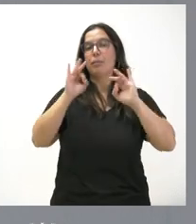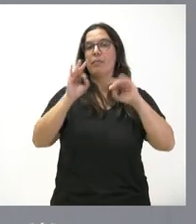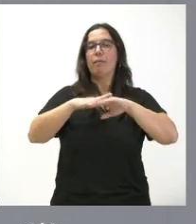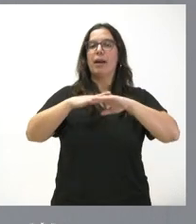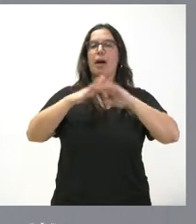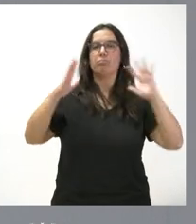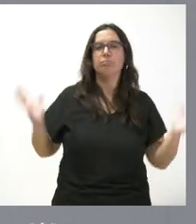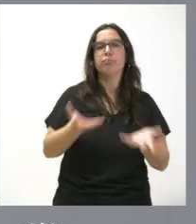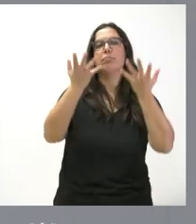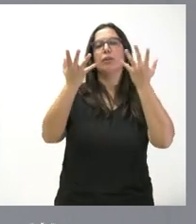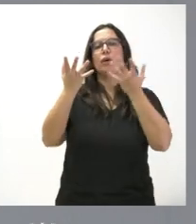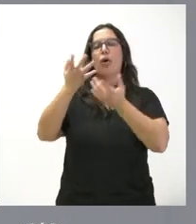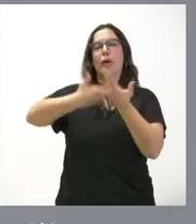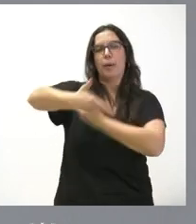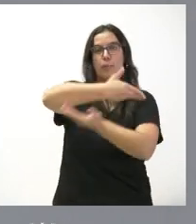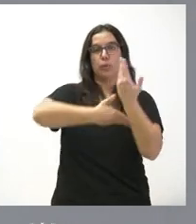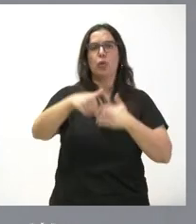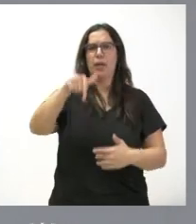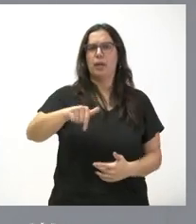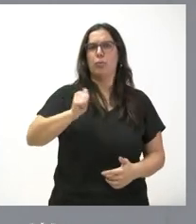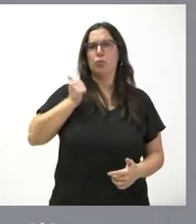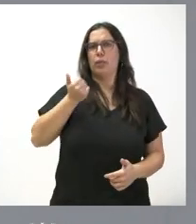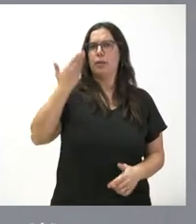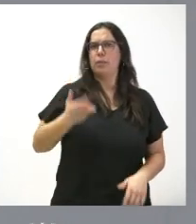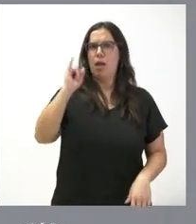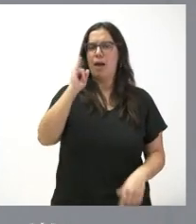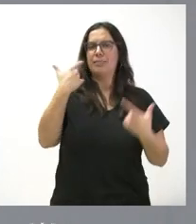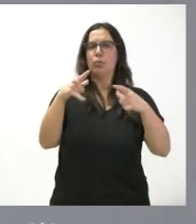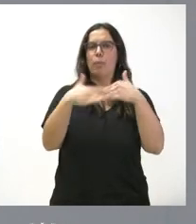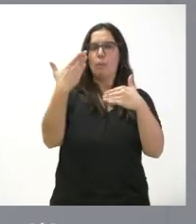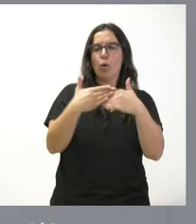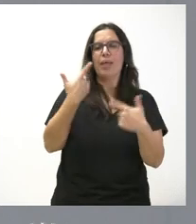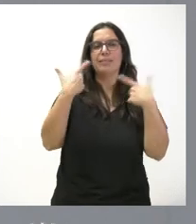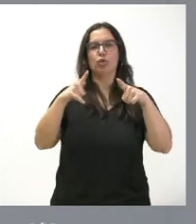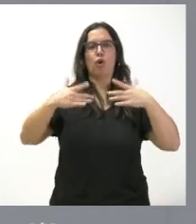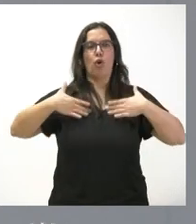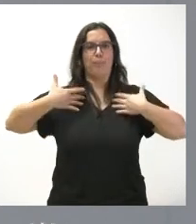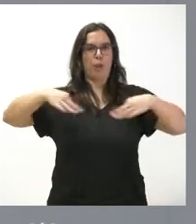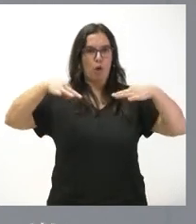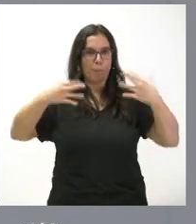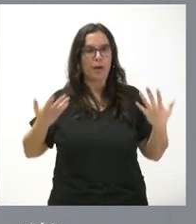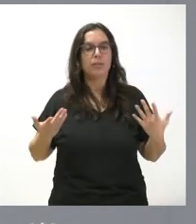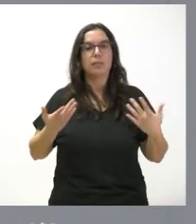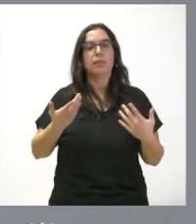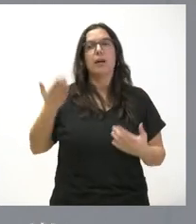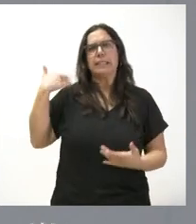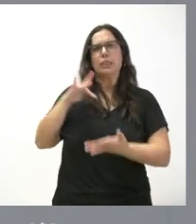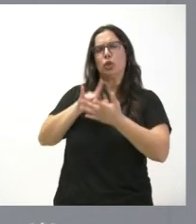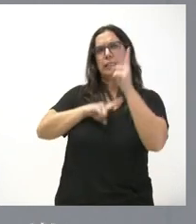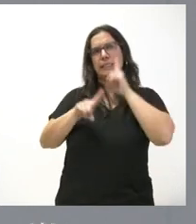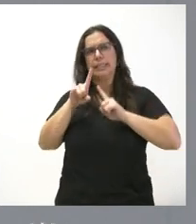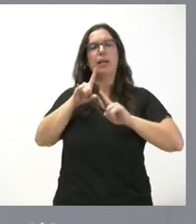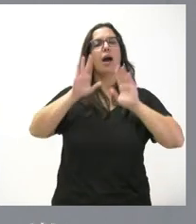reposición. Castilla y León tienen importantes oportunidades en el sector de la moda, en el sector textil. Pasó por algunos problemas, pero